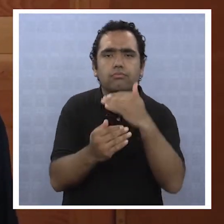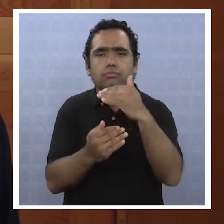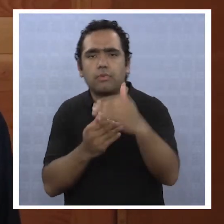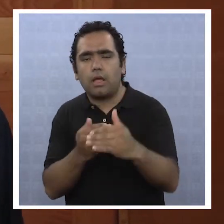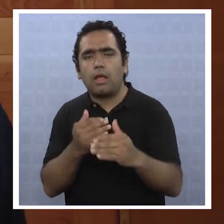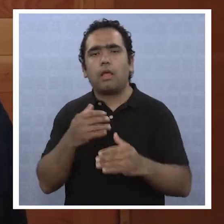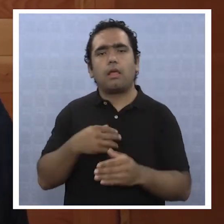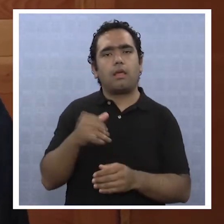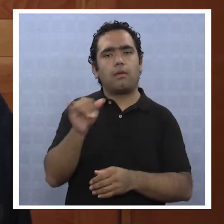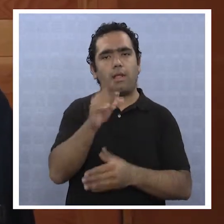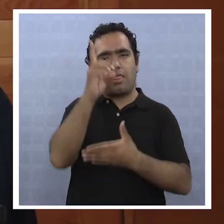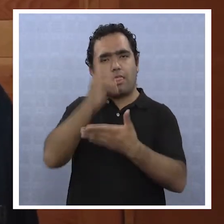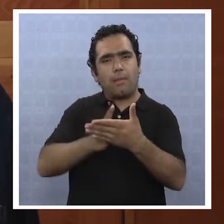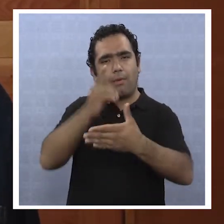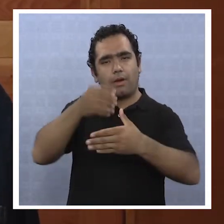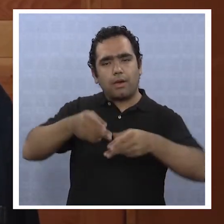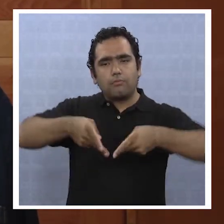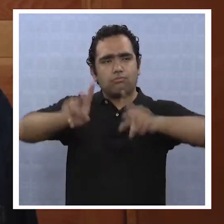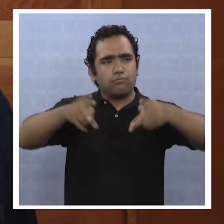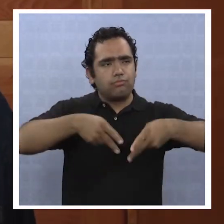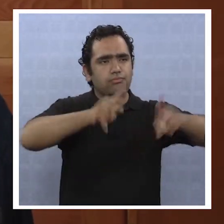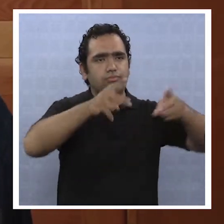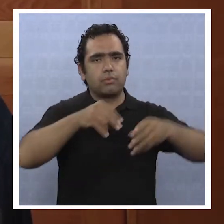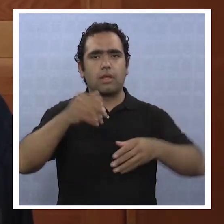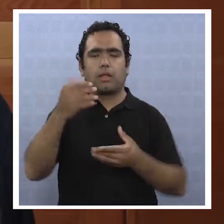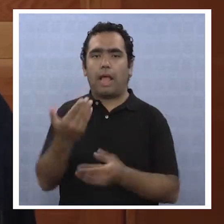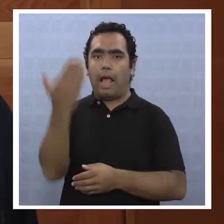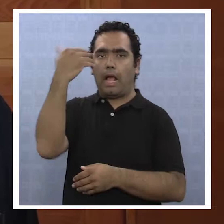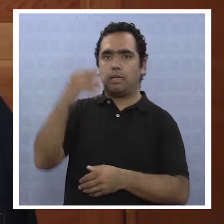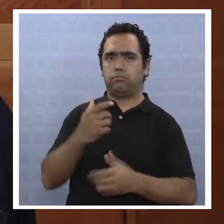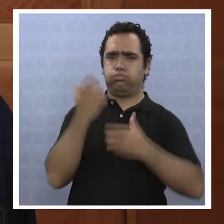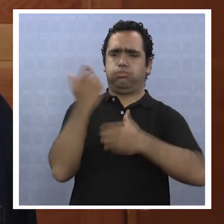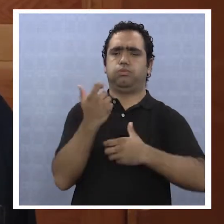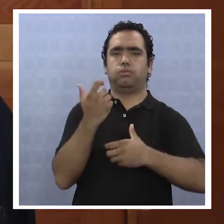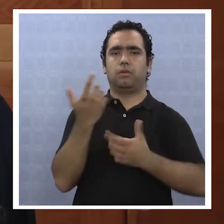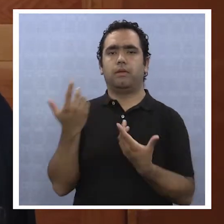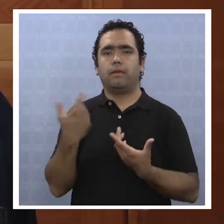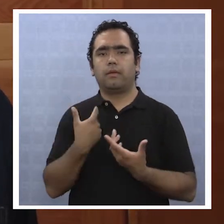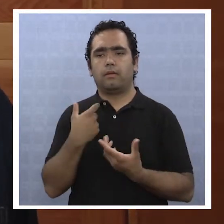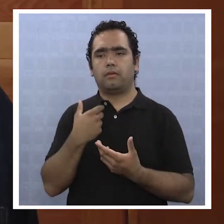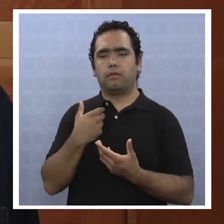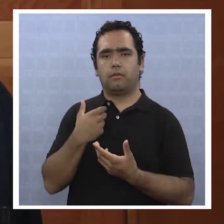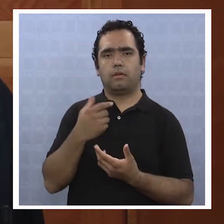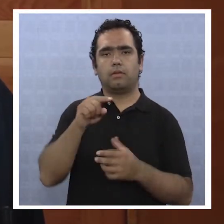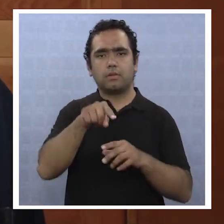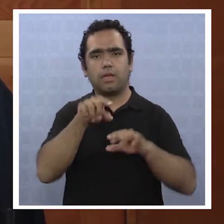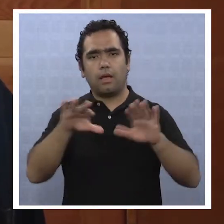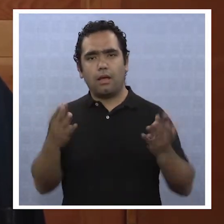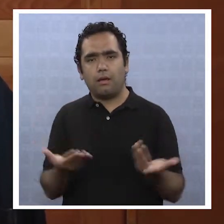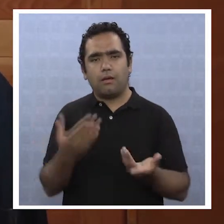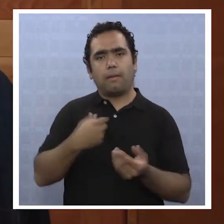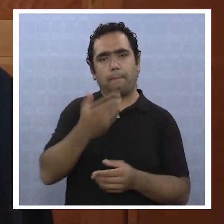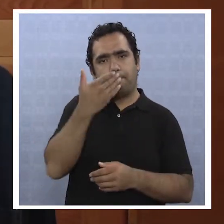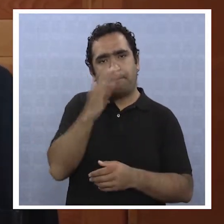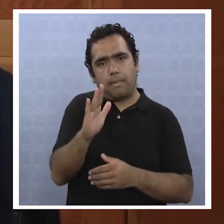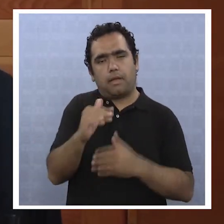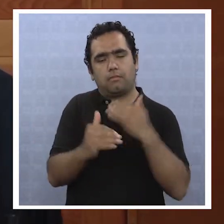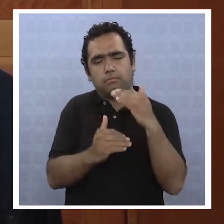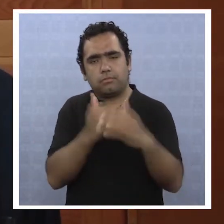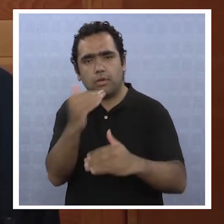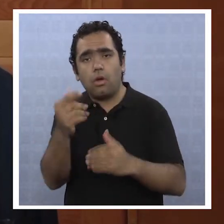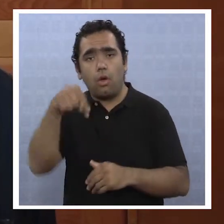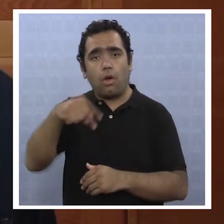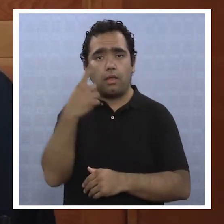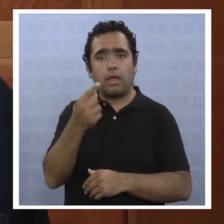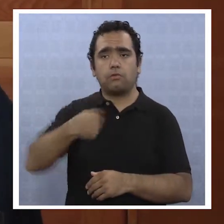la construcción de la democracia, después de un periodo de terrorismo de Estado, de dictadura militar, ha creado condiciones mucho más favorables. Y eso permite, por ejemplo,